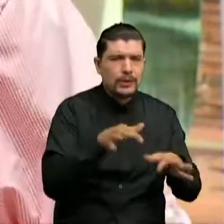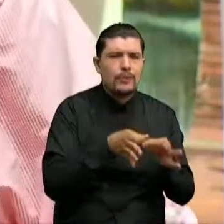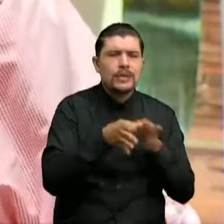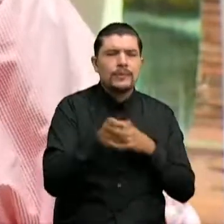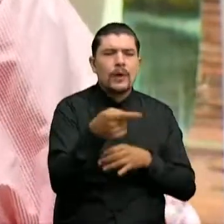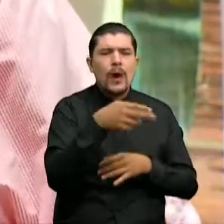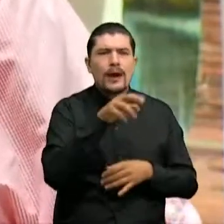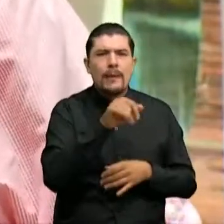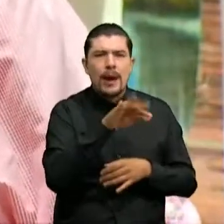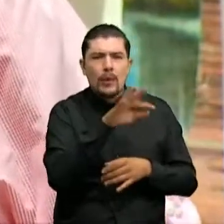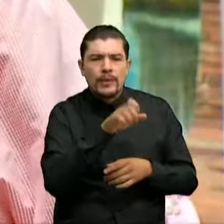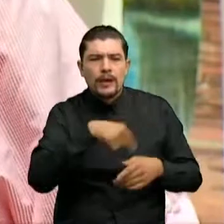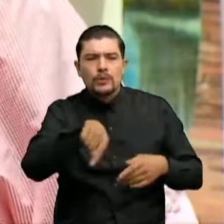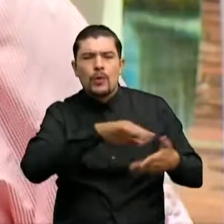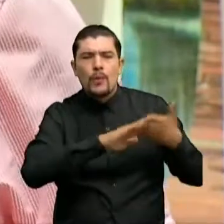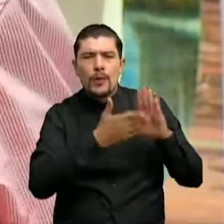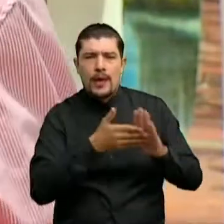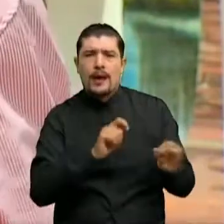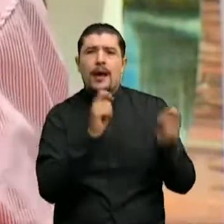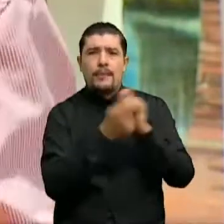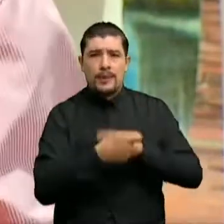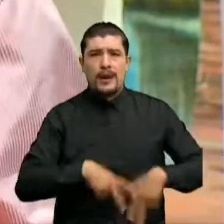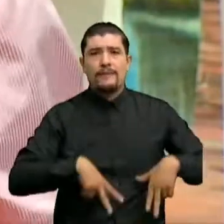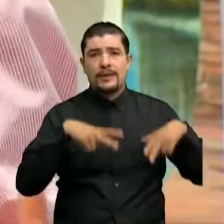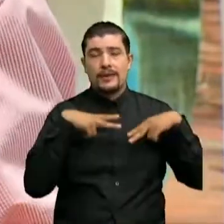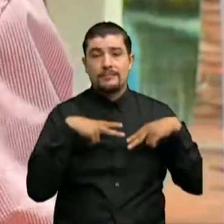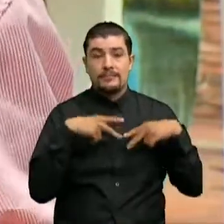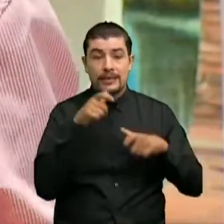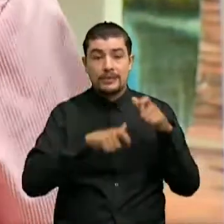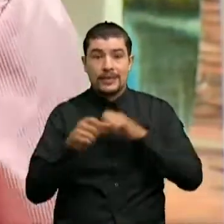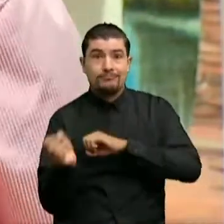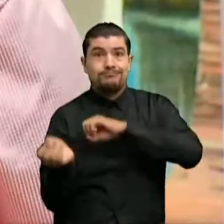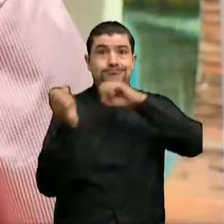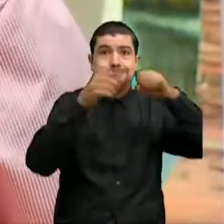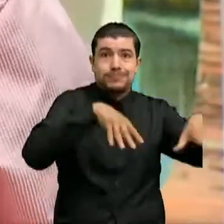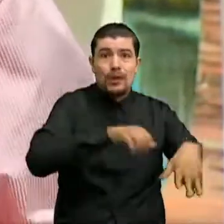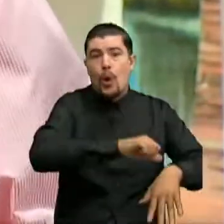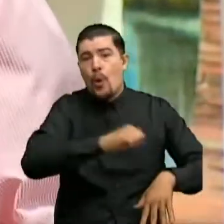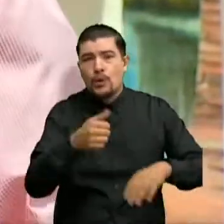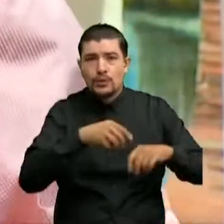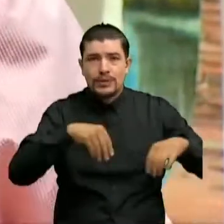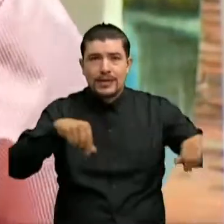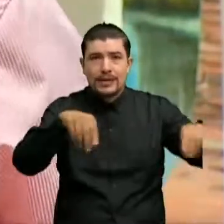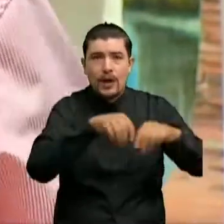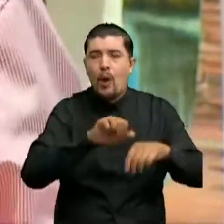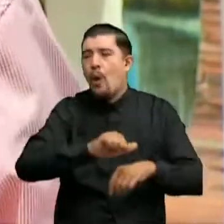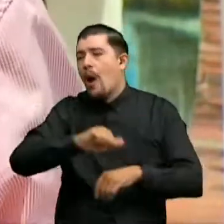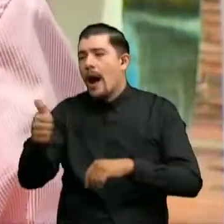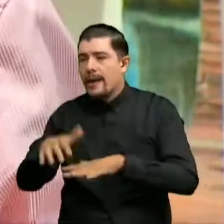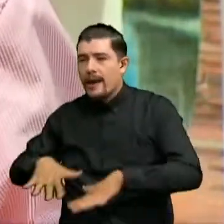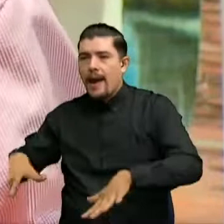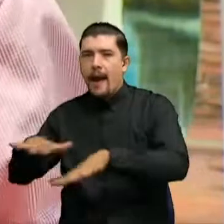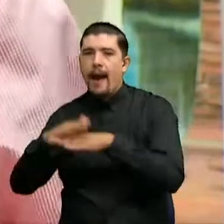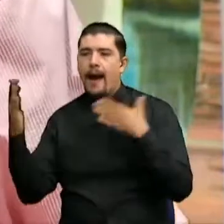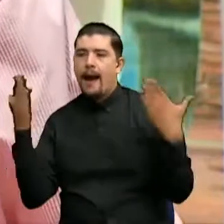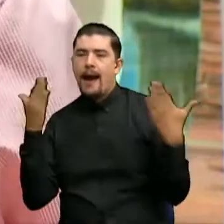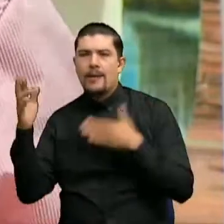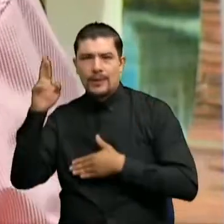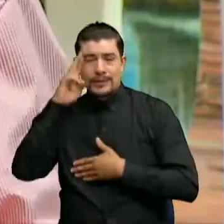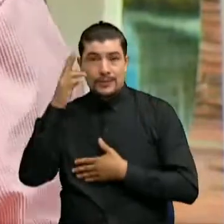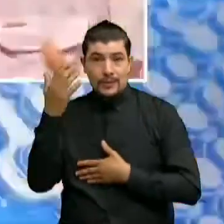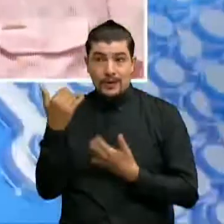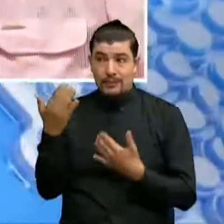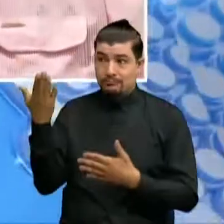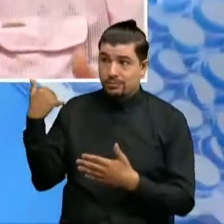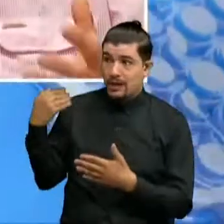modo de vida de cada uno de los habitantes Debió emigrar, debió ubicarse en otros territorios o ubicarse en el sector rural Hoy, hace cuatro